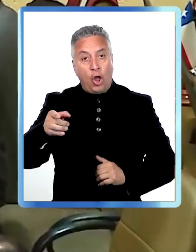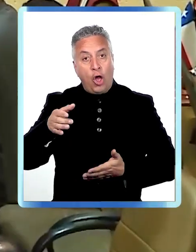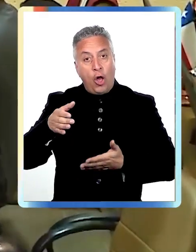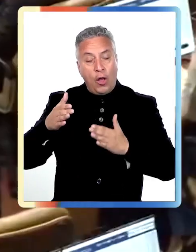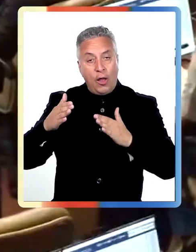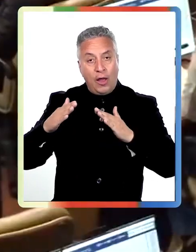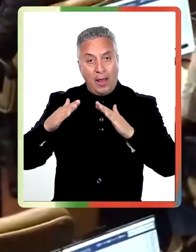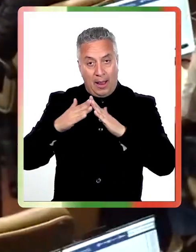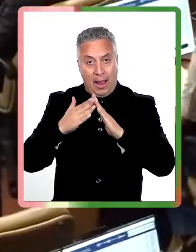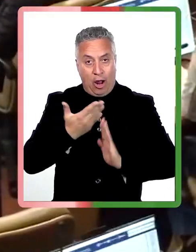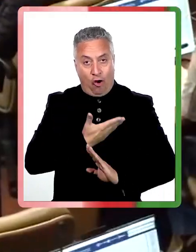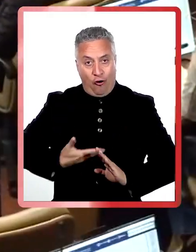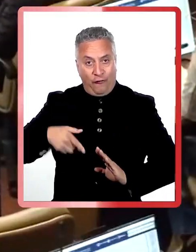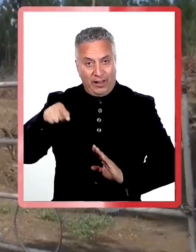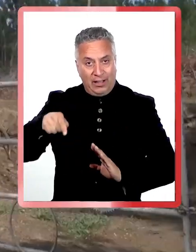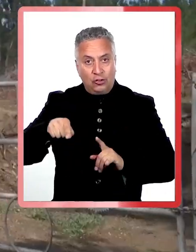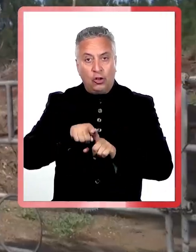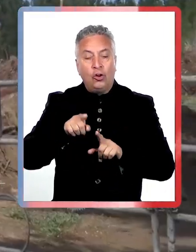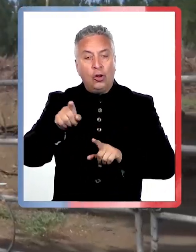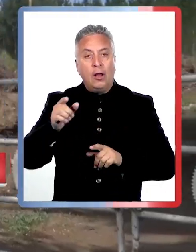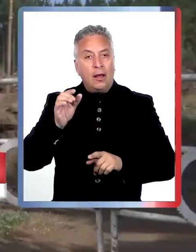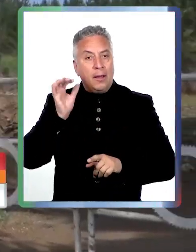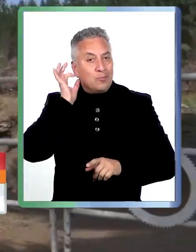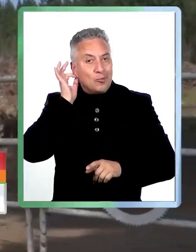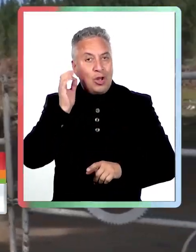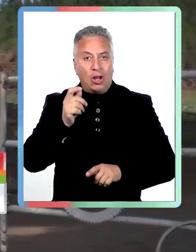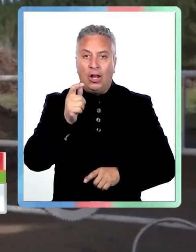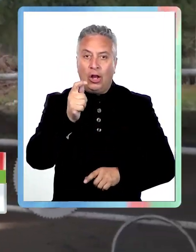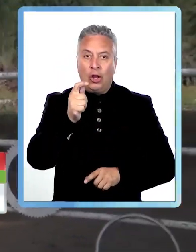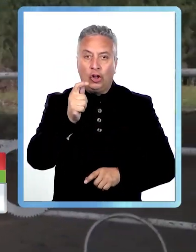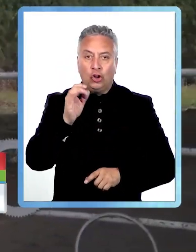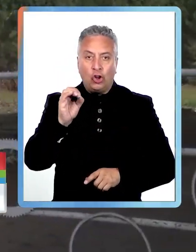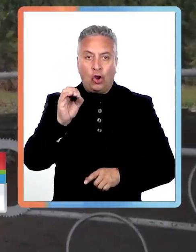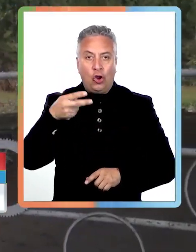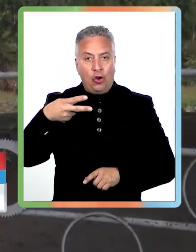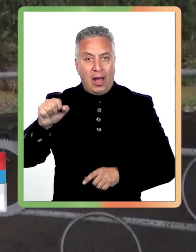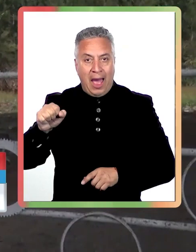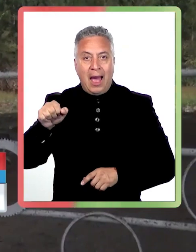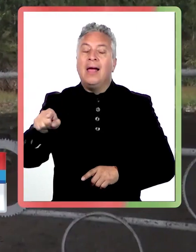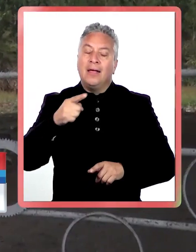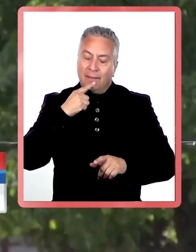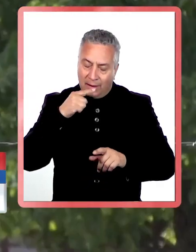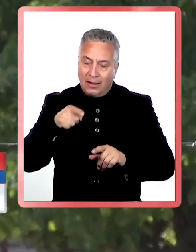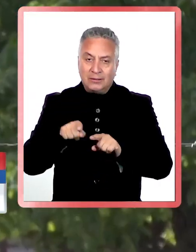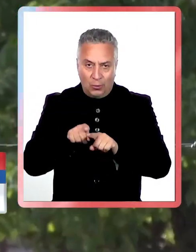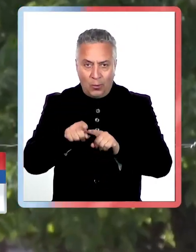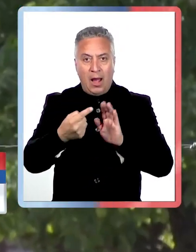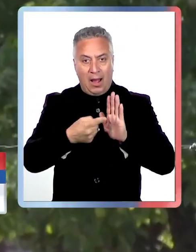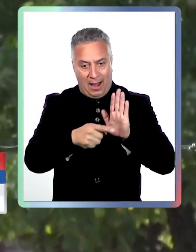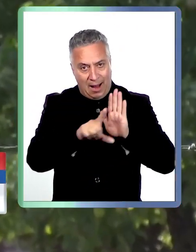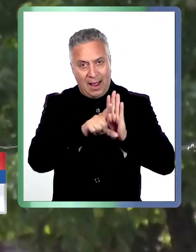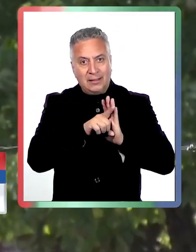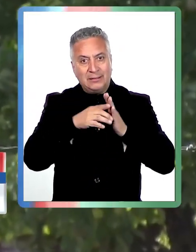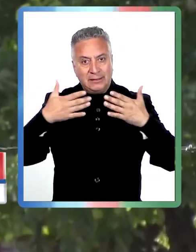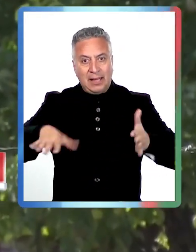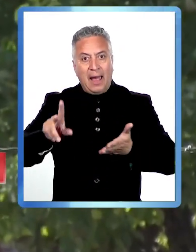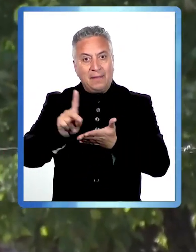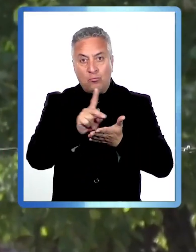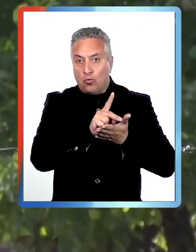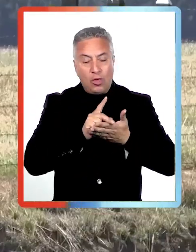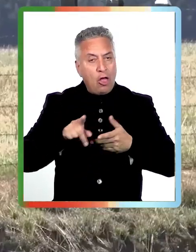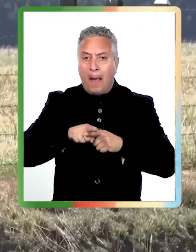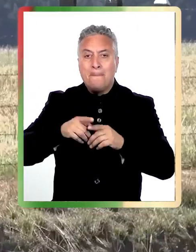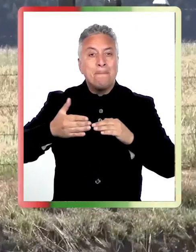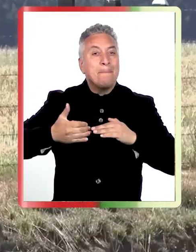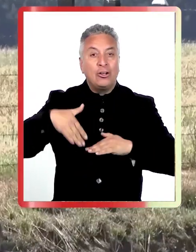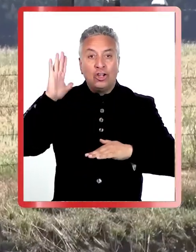Toá, de manera categórica, señaló que la ley de usurpación aprobada por mayoría en la Cámara de Diputados y el Senado no será